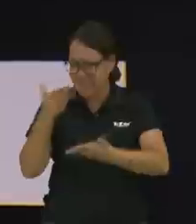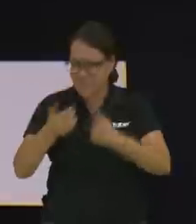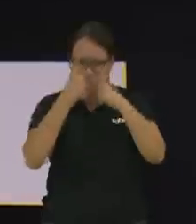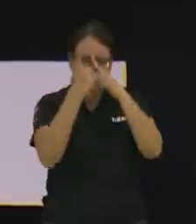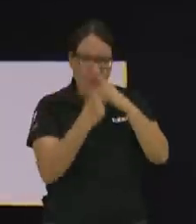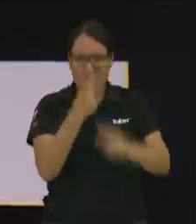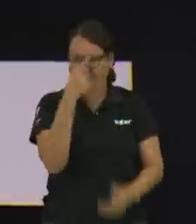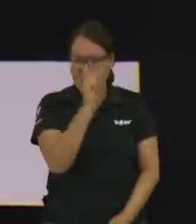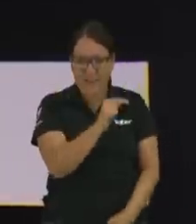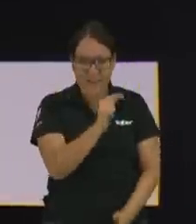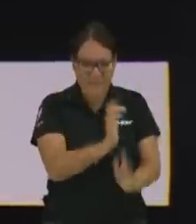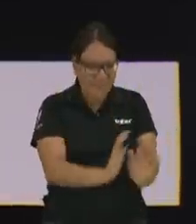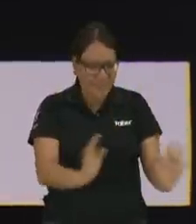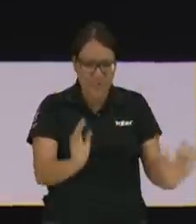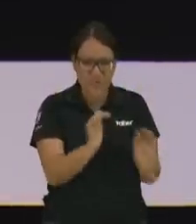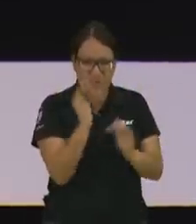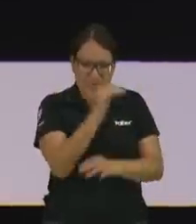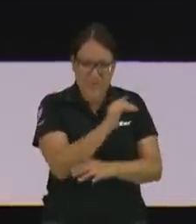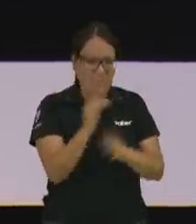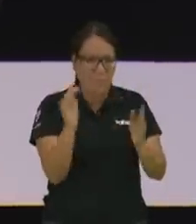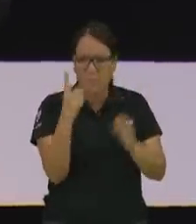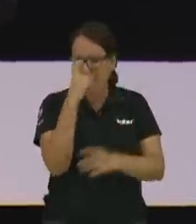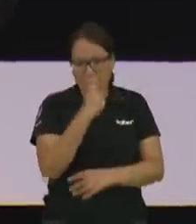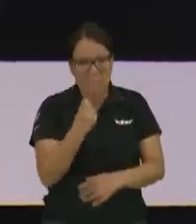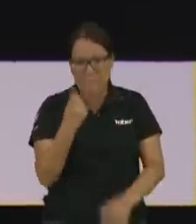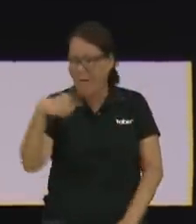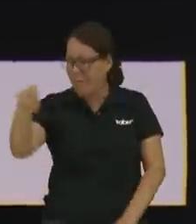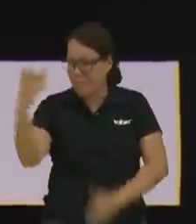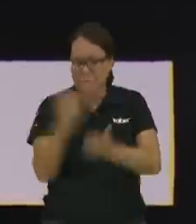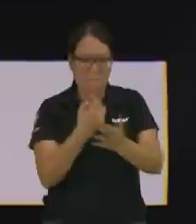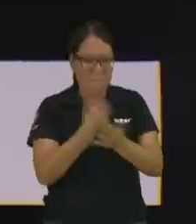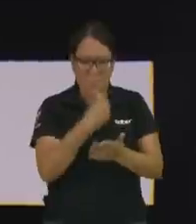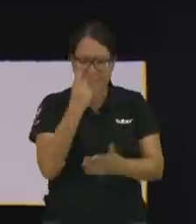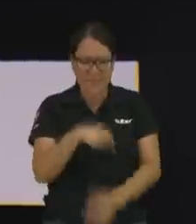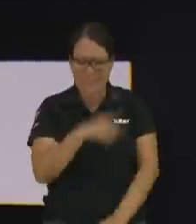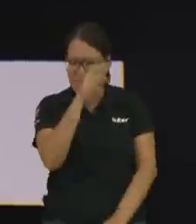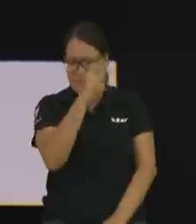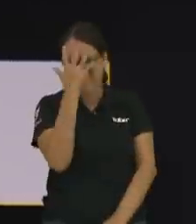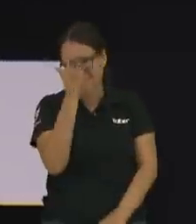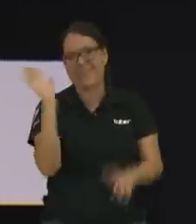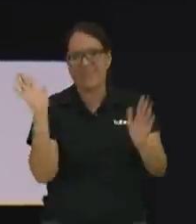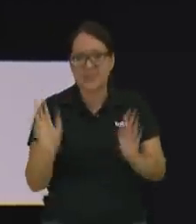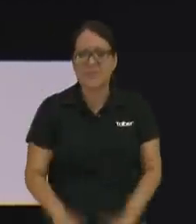tienen centros de desarrollo infantil no atienden los hogares de la gente no van a la partolira son una vergüenza